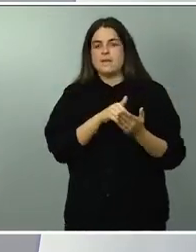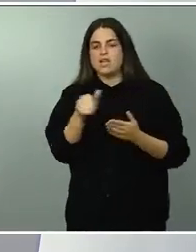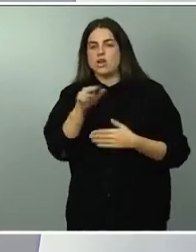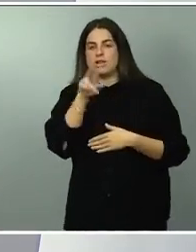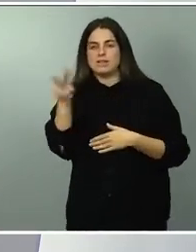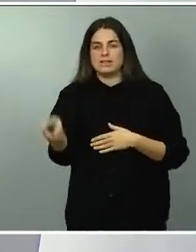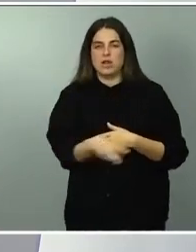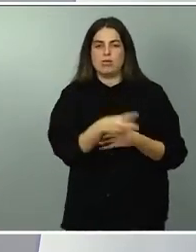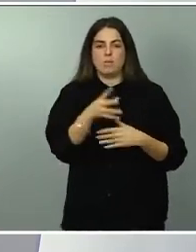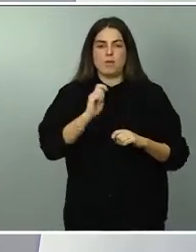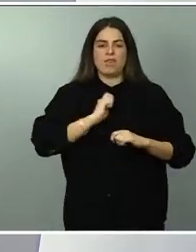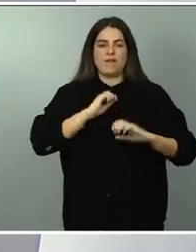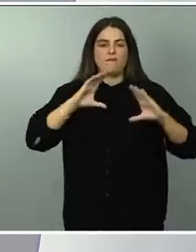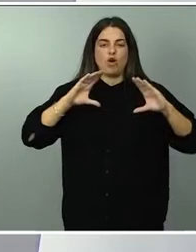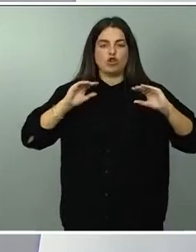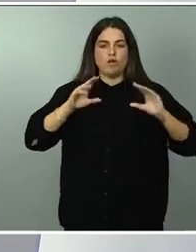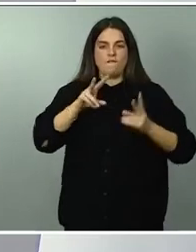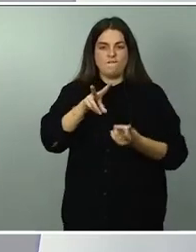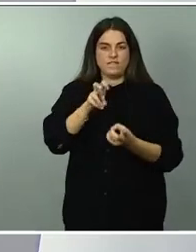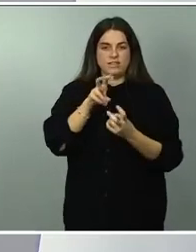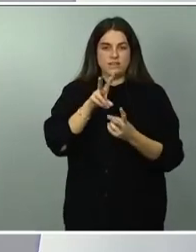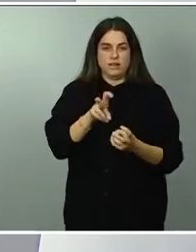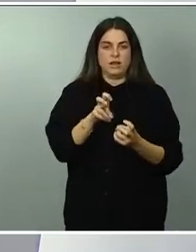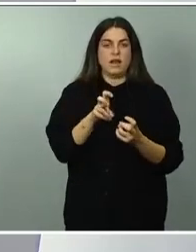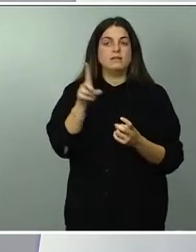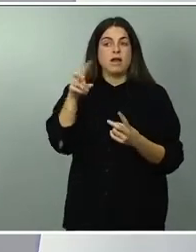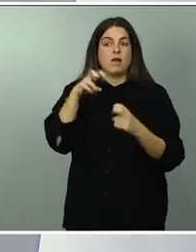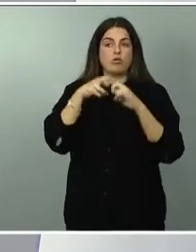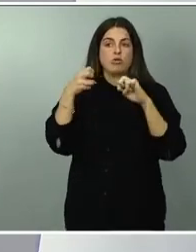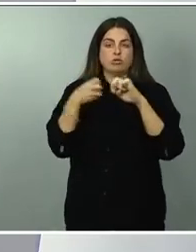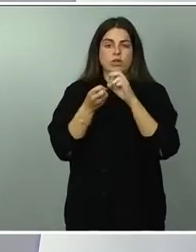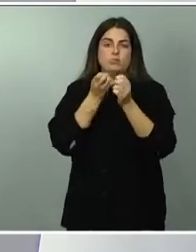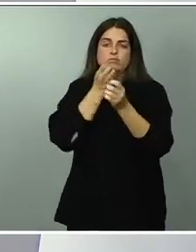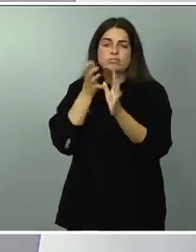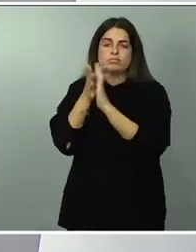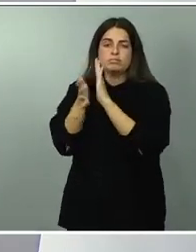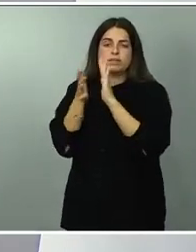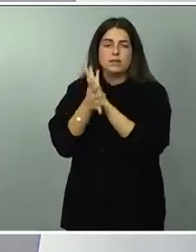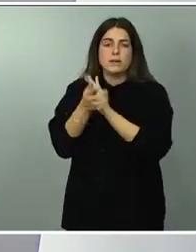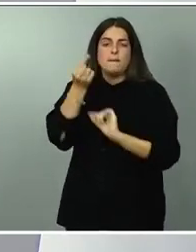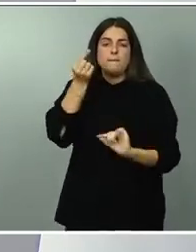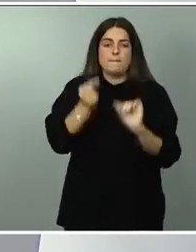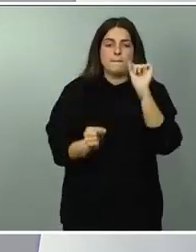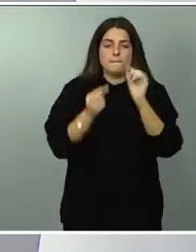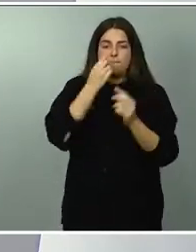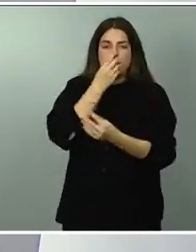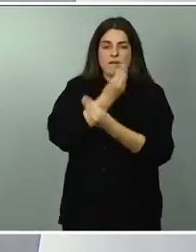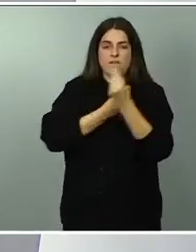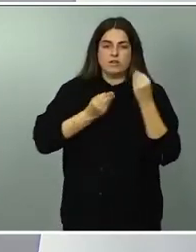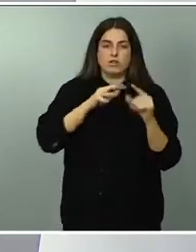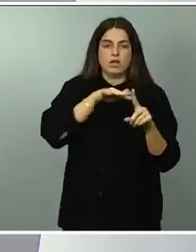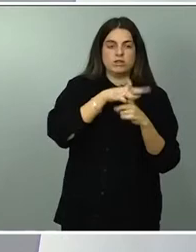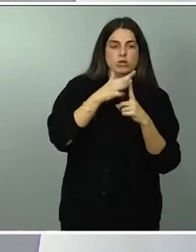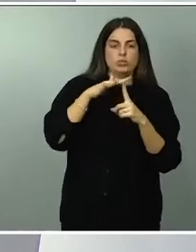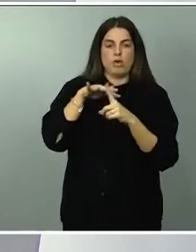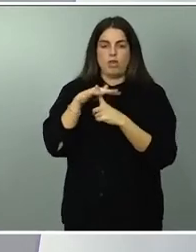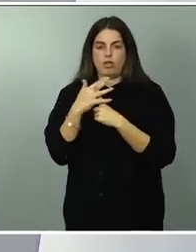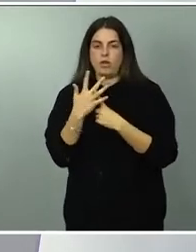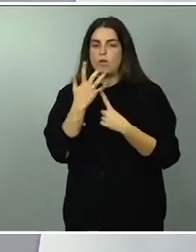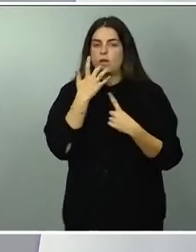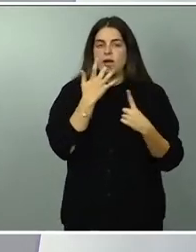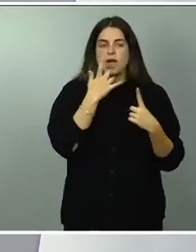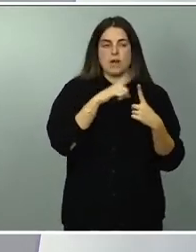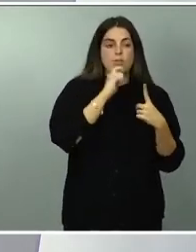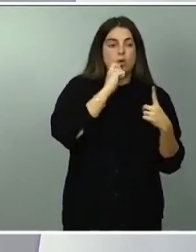comunicado a Bruselas en la previsión presupuestaria en los dos escenarios que le trasladamos de continuidad de la guerra o no